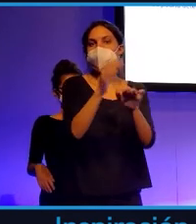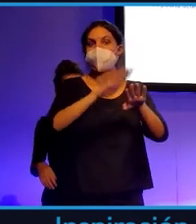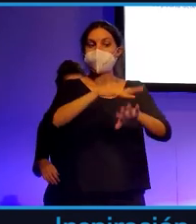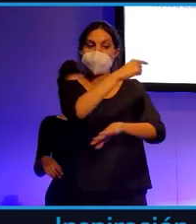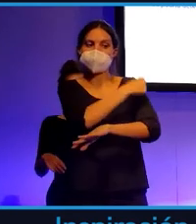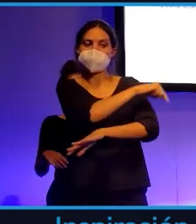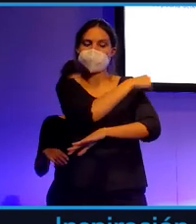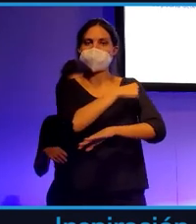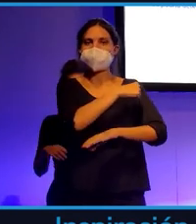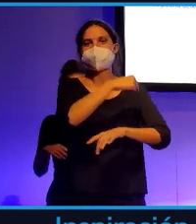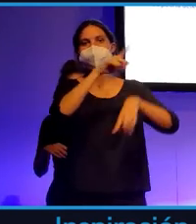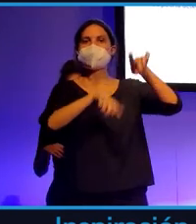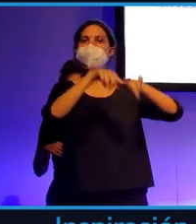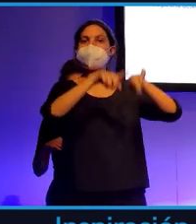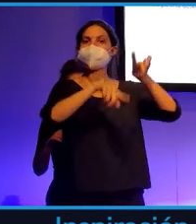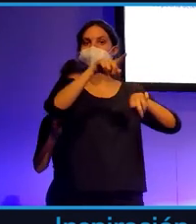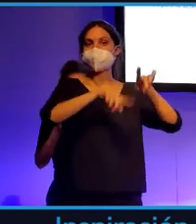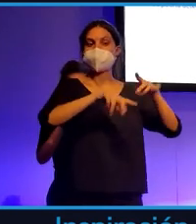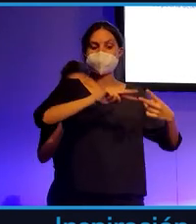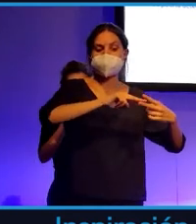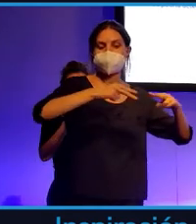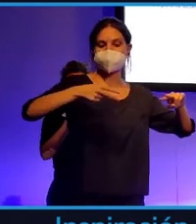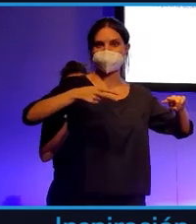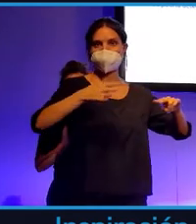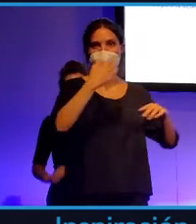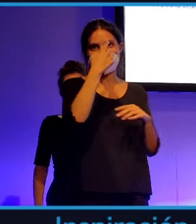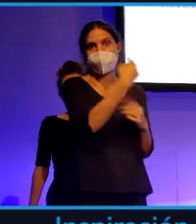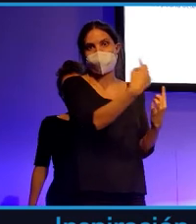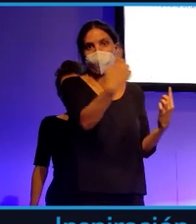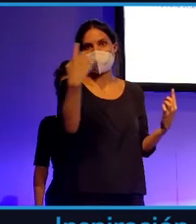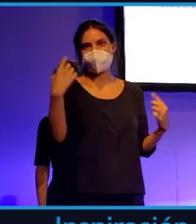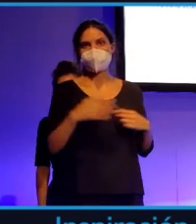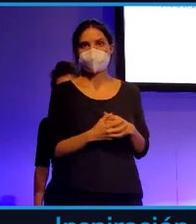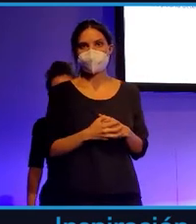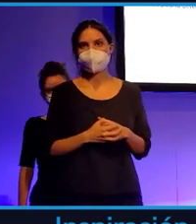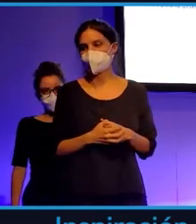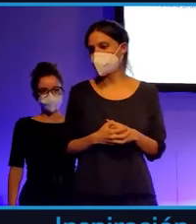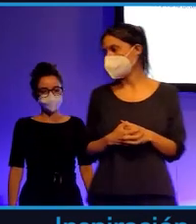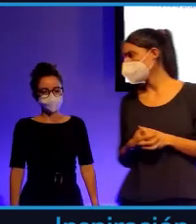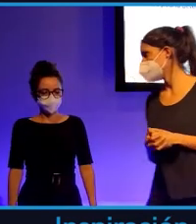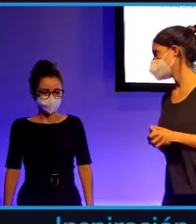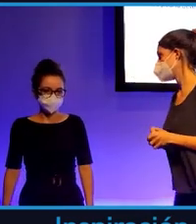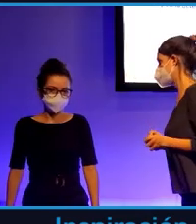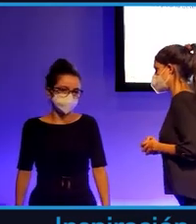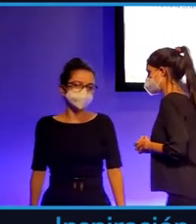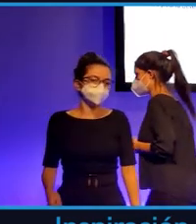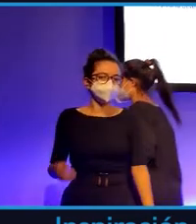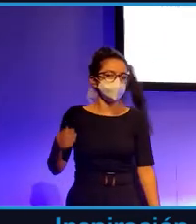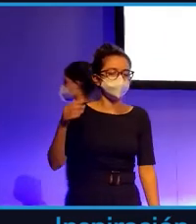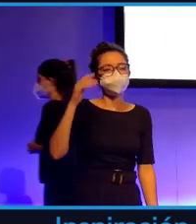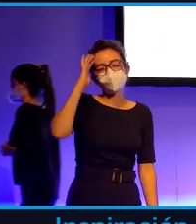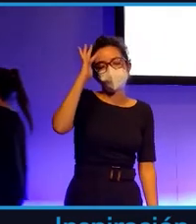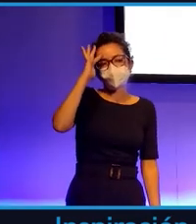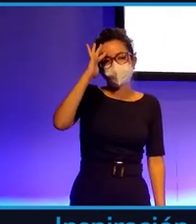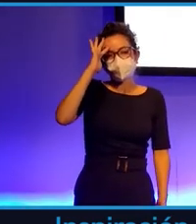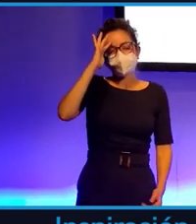hubiera sido en base a nuestro perfil genético. O si vamos un paso más allá, qué hubiera pasado si pudiéramos haber escogido la